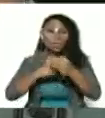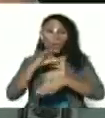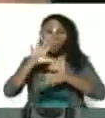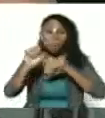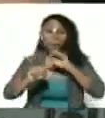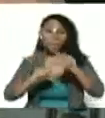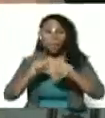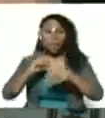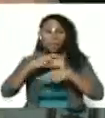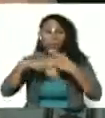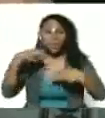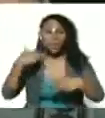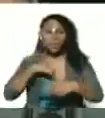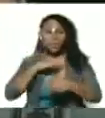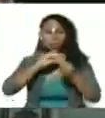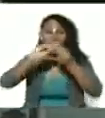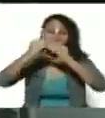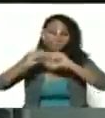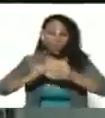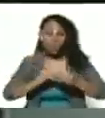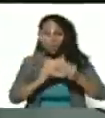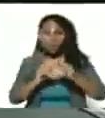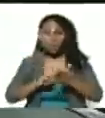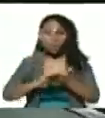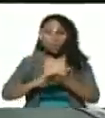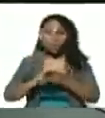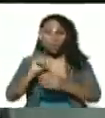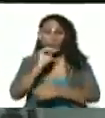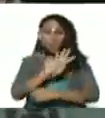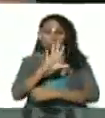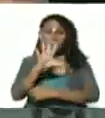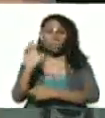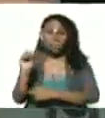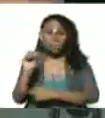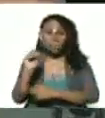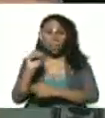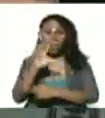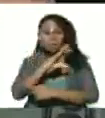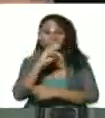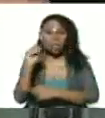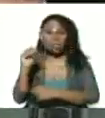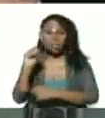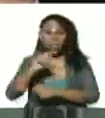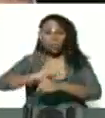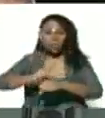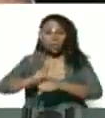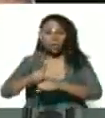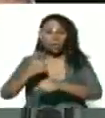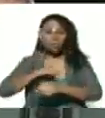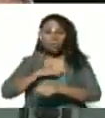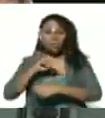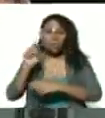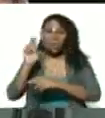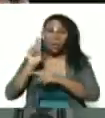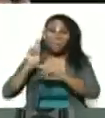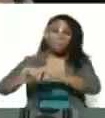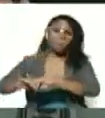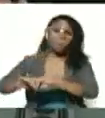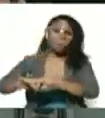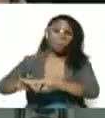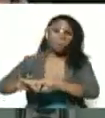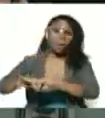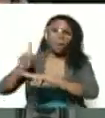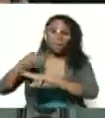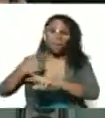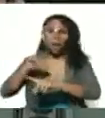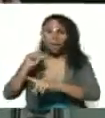y lo doblamos y recuperamos 450 a 500 tanques que teníamos sin uso los recuperamos